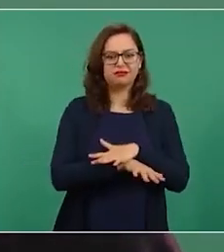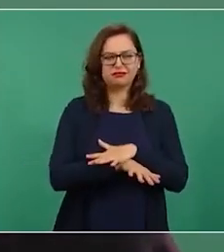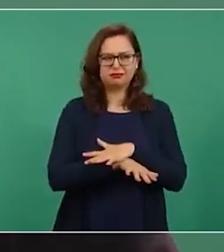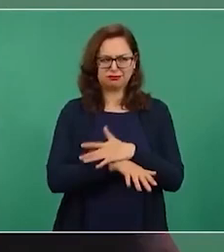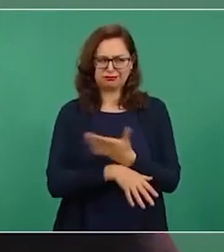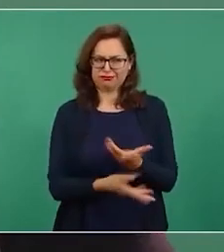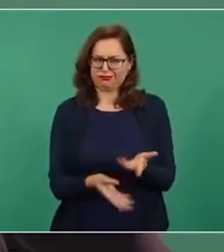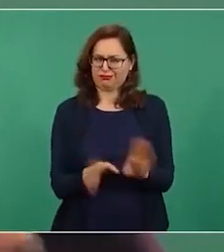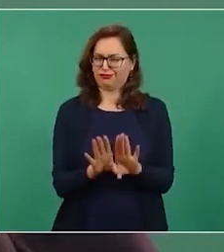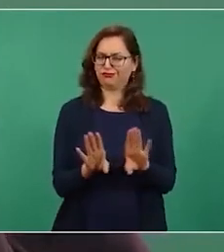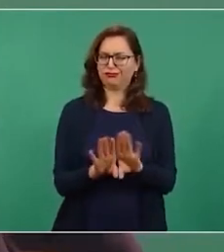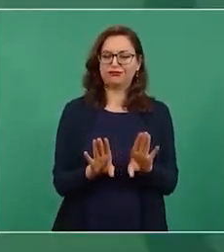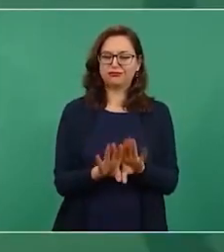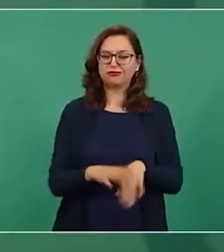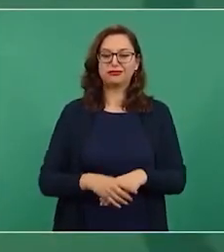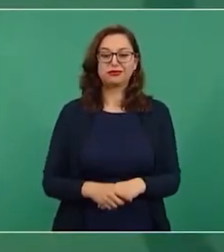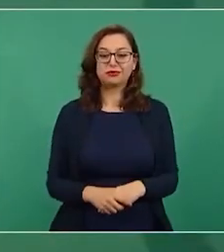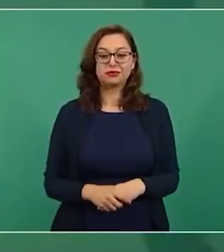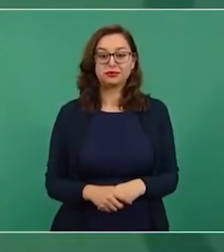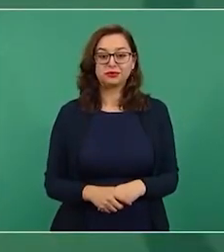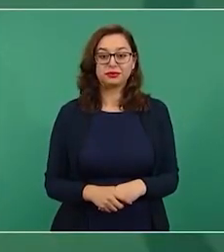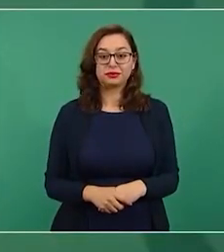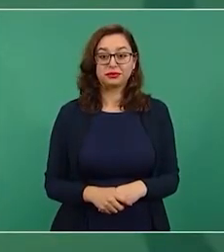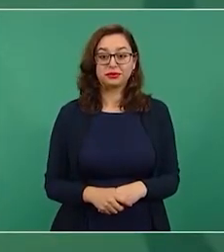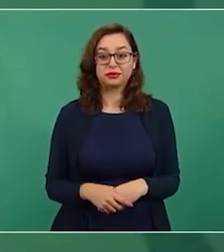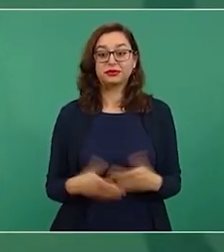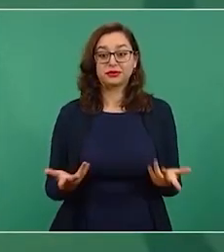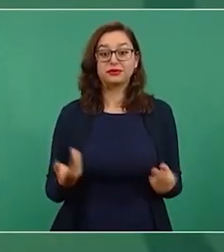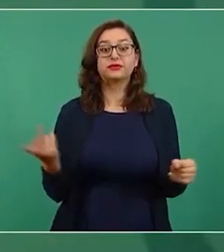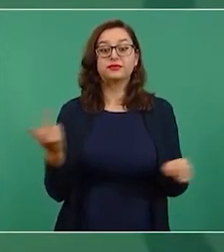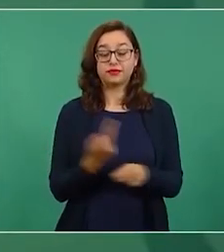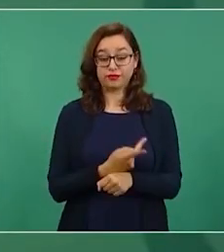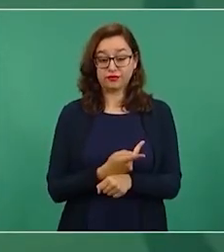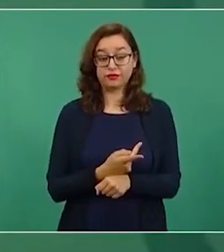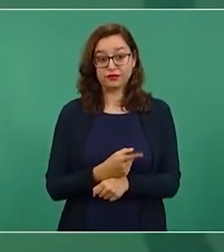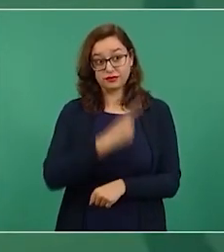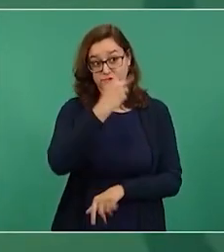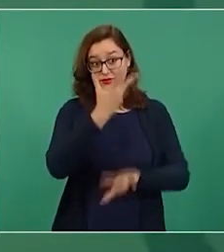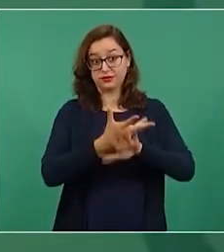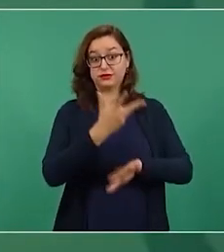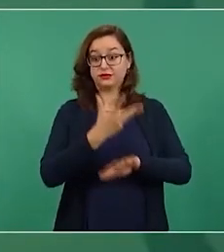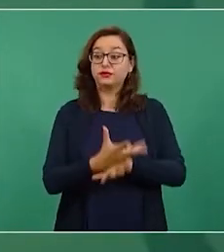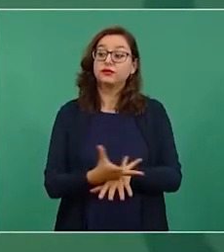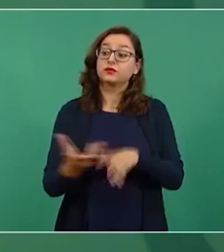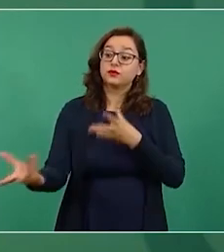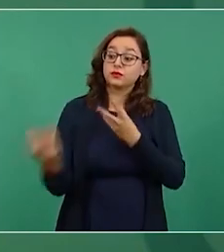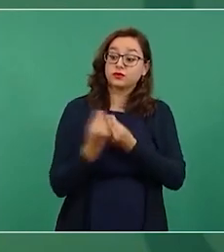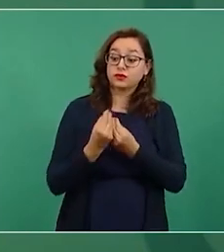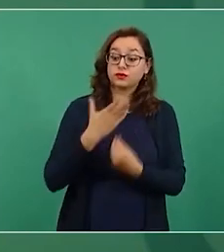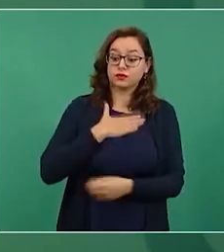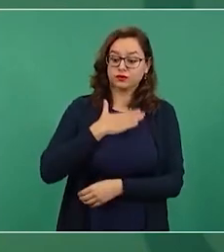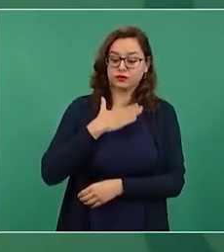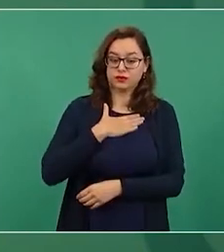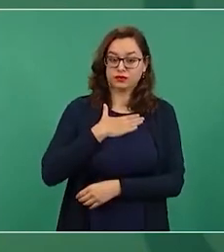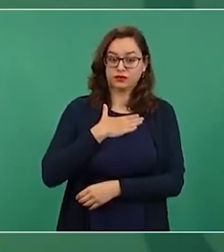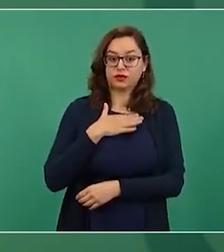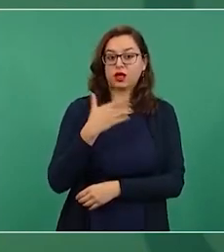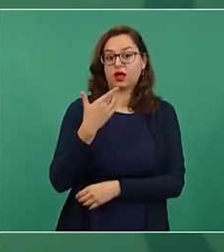Ahora invité a Hugo López-Gatell por dos